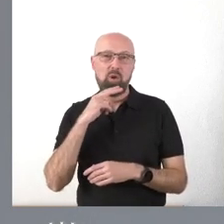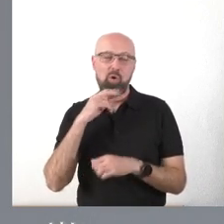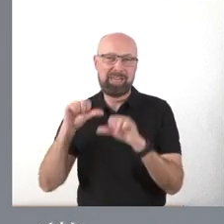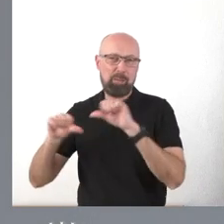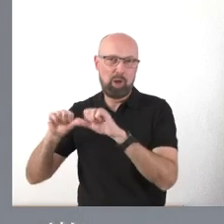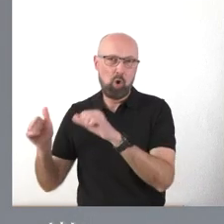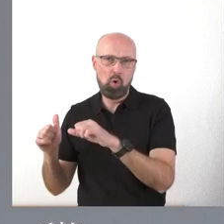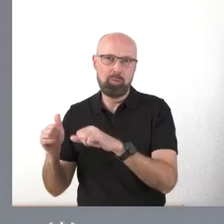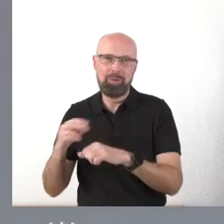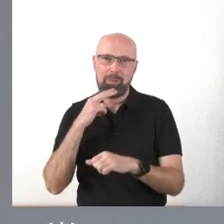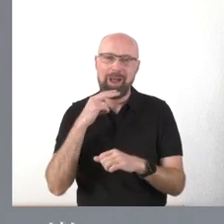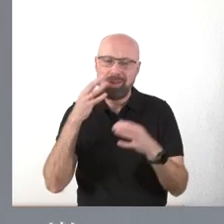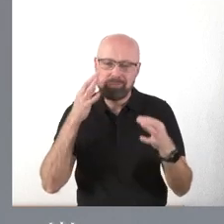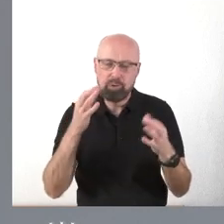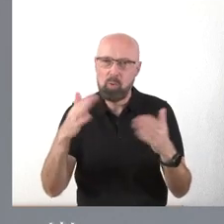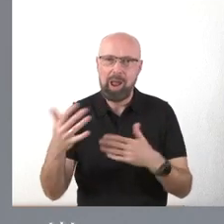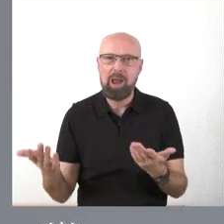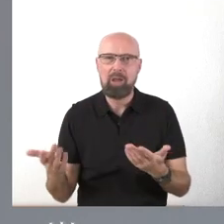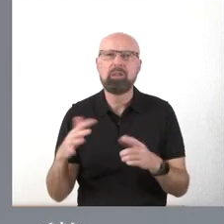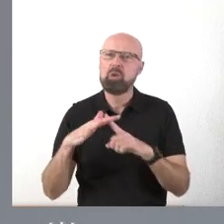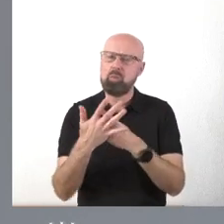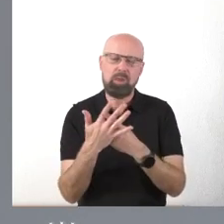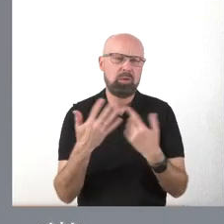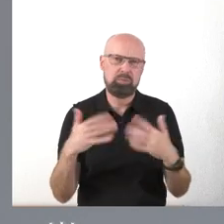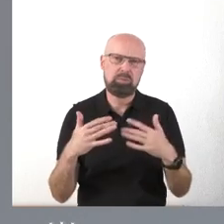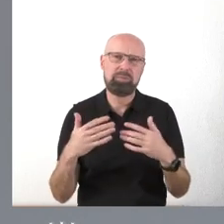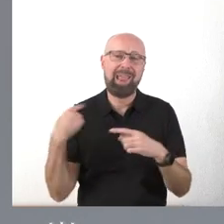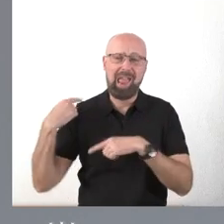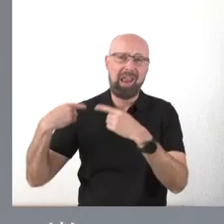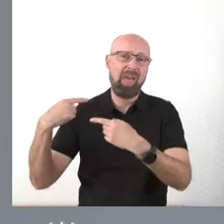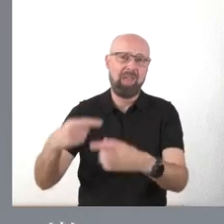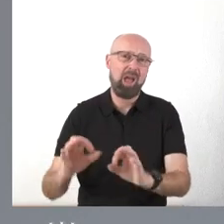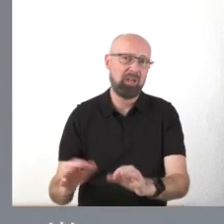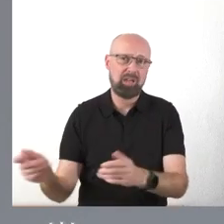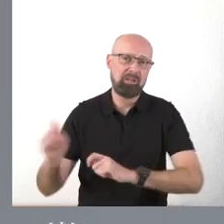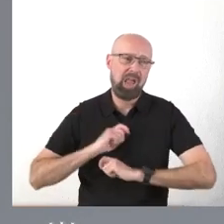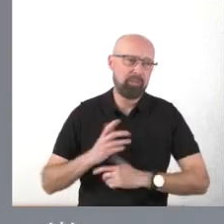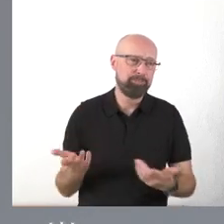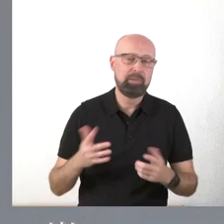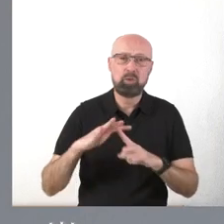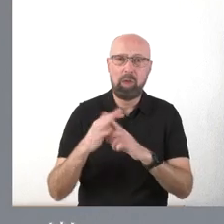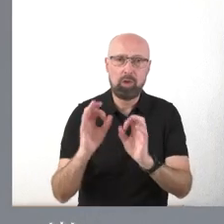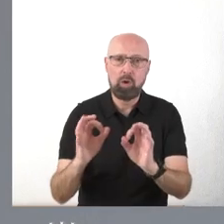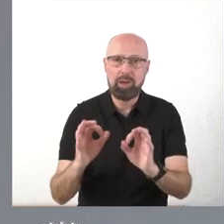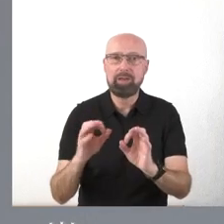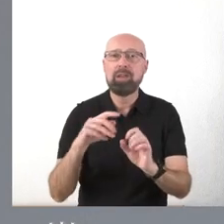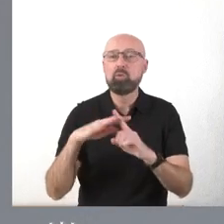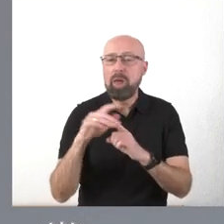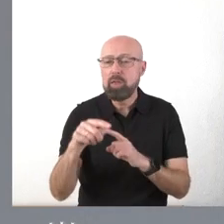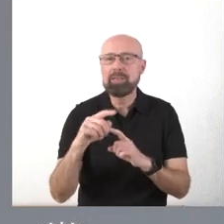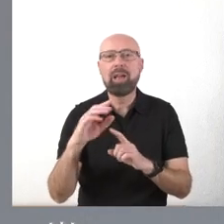Esa es una situación heredada. Y esta es la situación. Y lo que hay que hacer con esa situación es solucionarla.